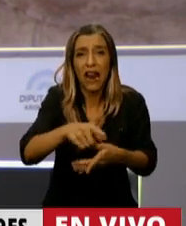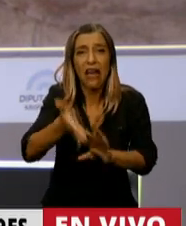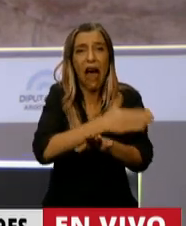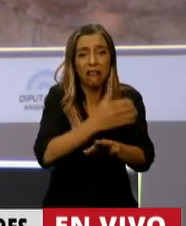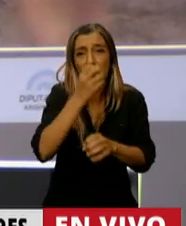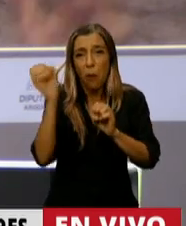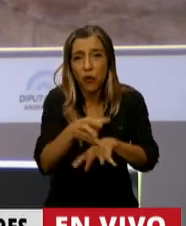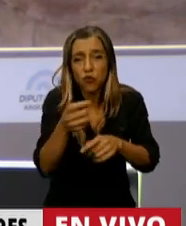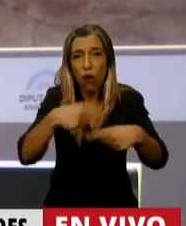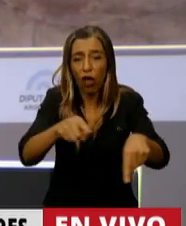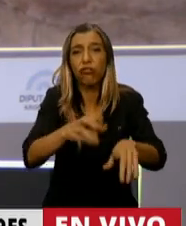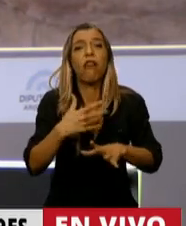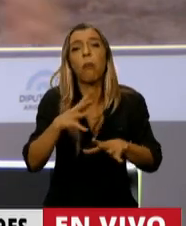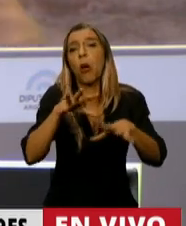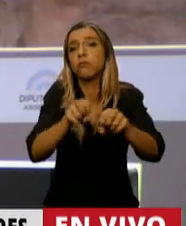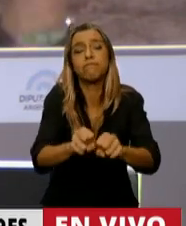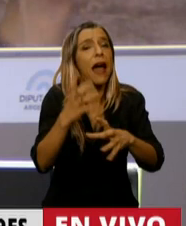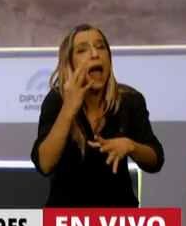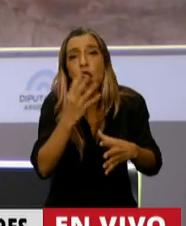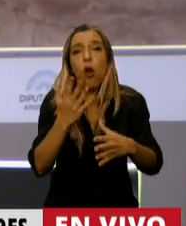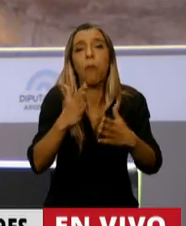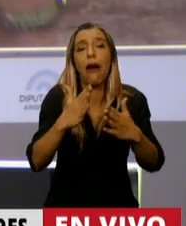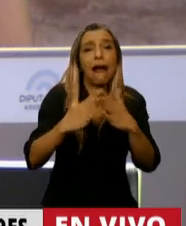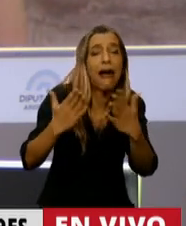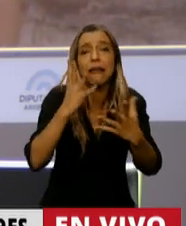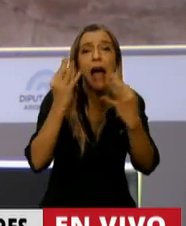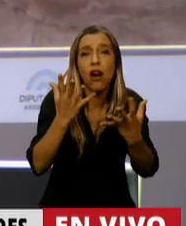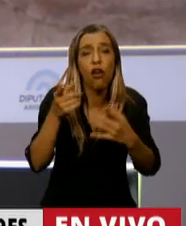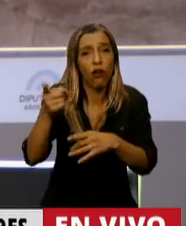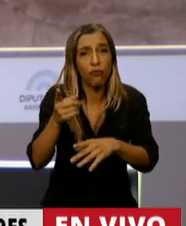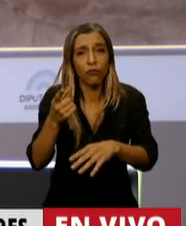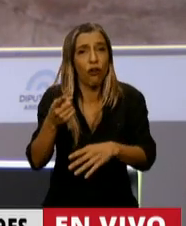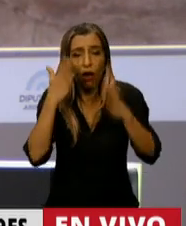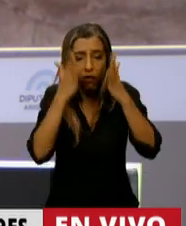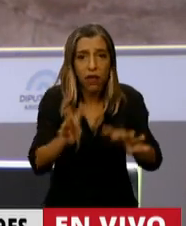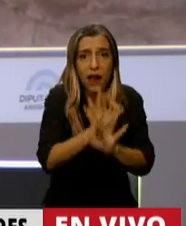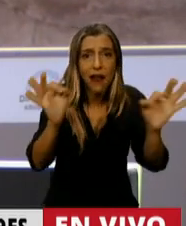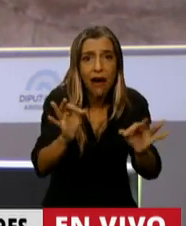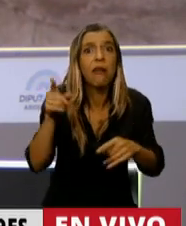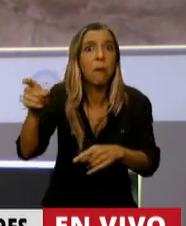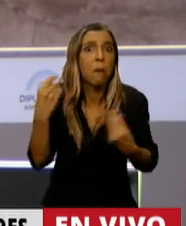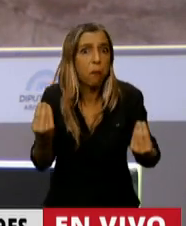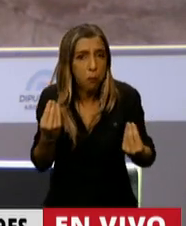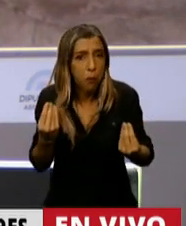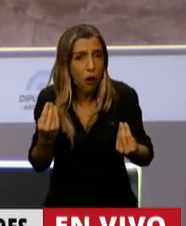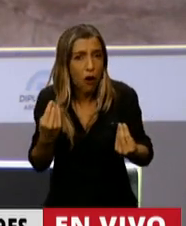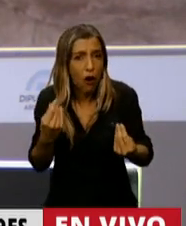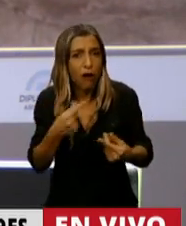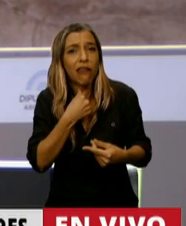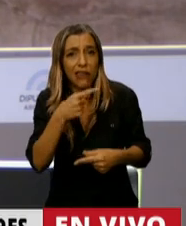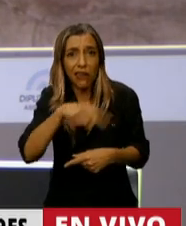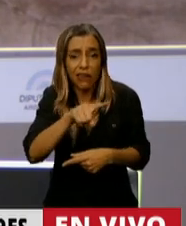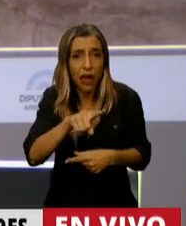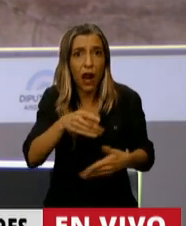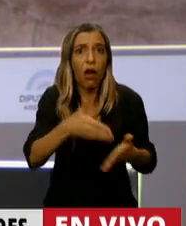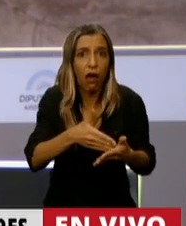es porque tiene ganas de ponerle palos en la rueda a alguien o de buscar vaya uno a saber qué. Las familias